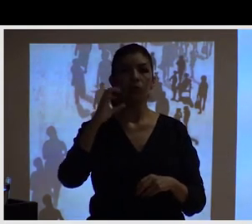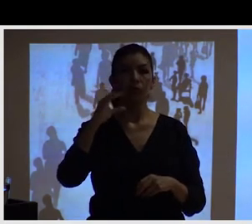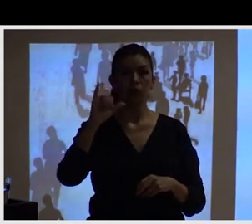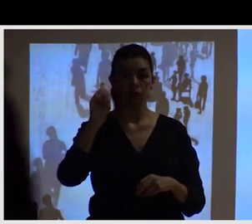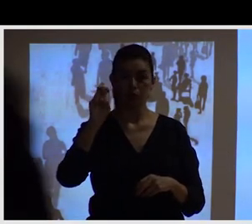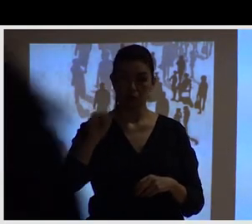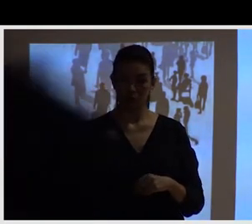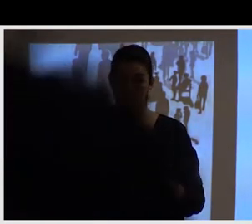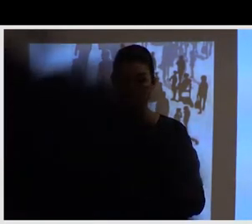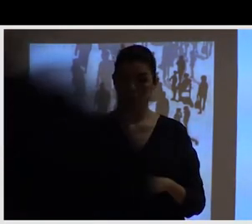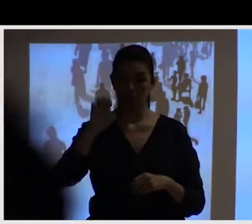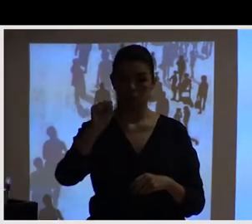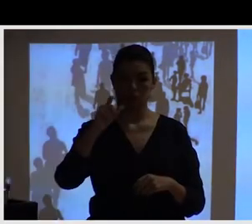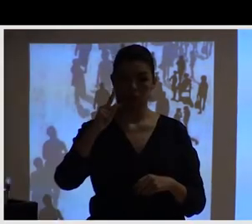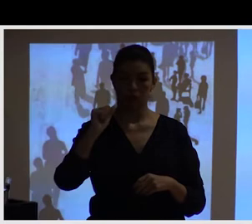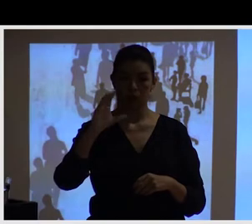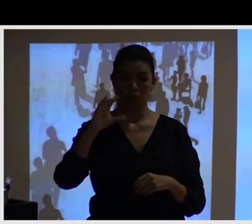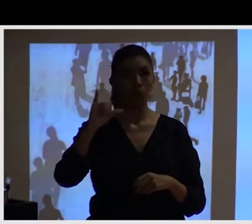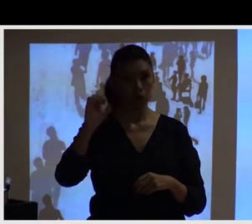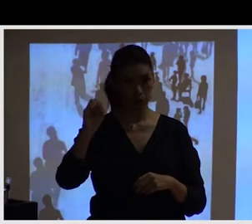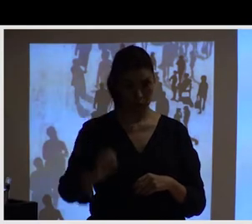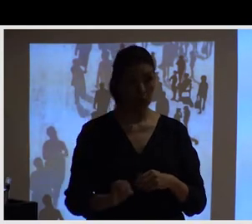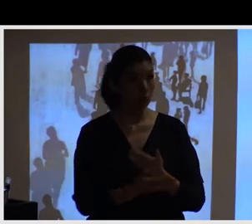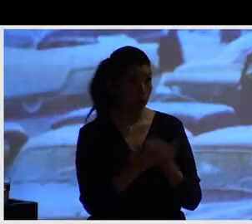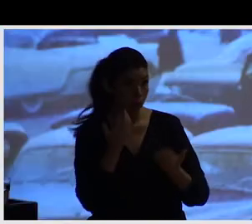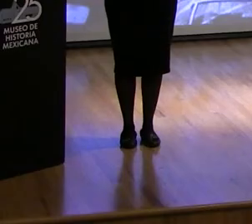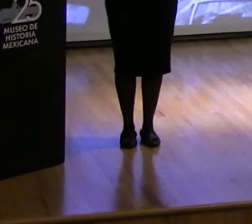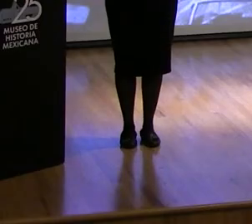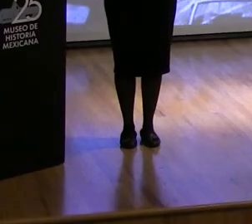interesante. Se lo recomiendo mucho.